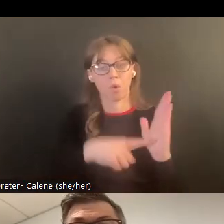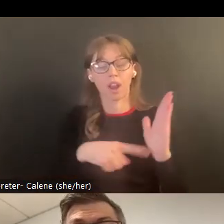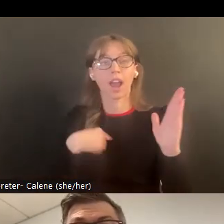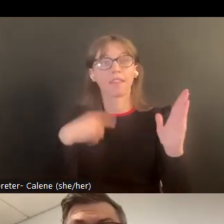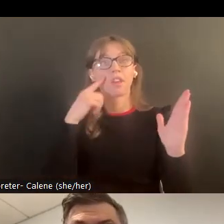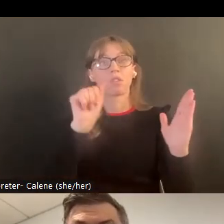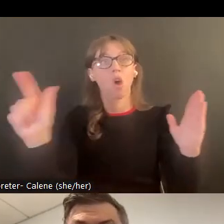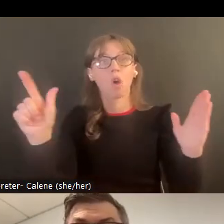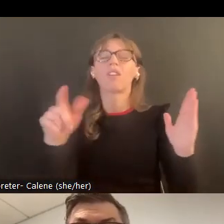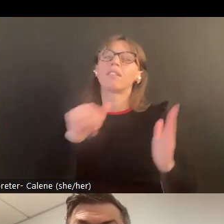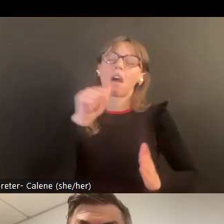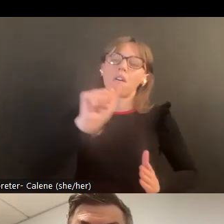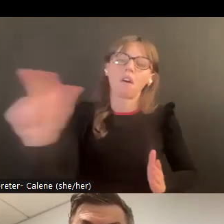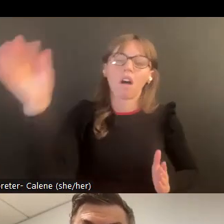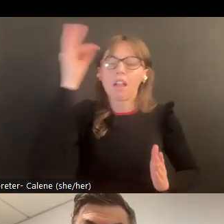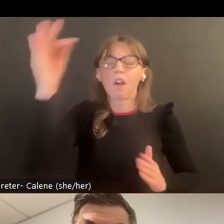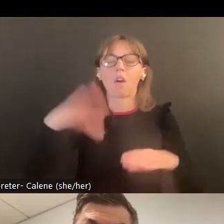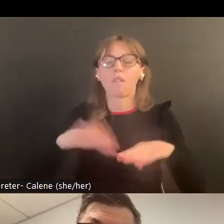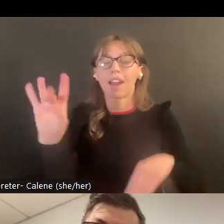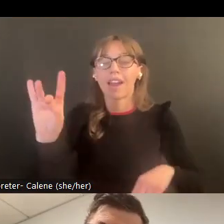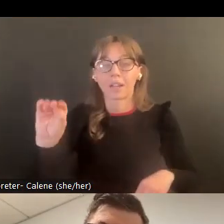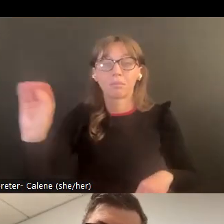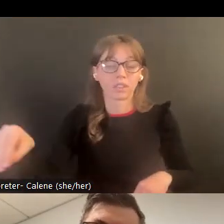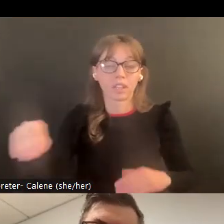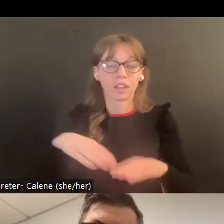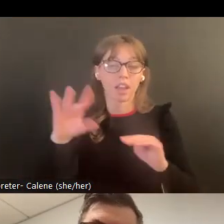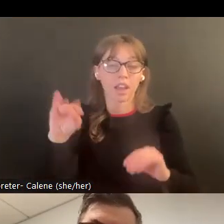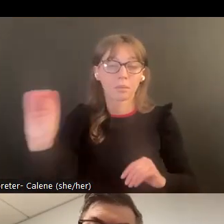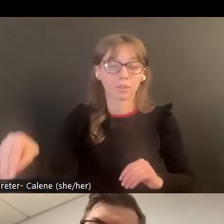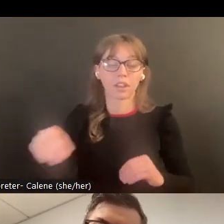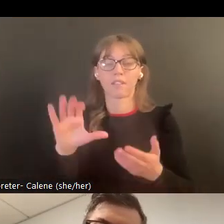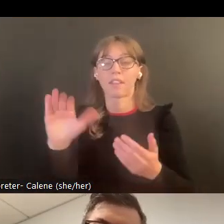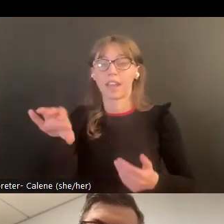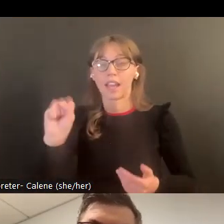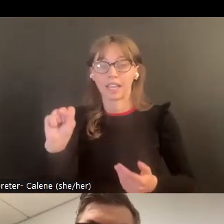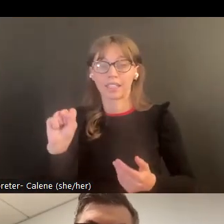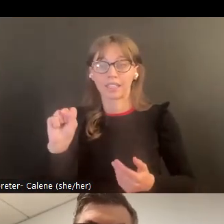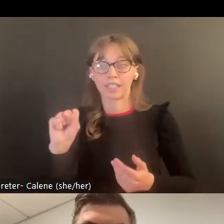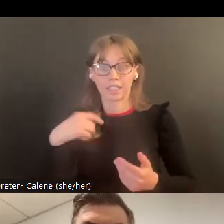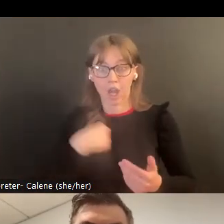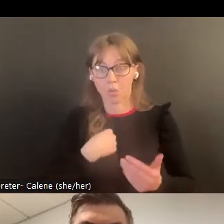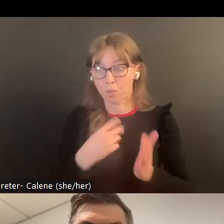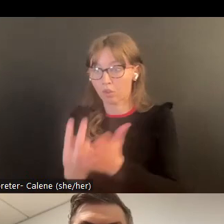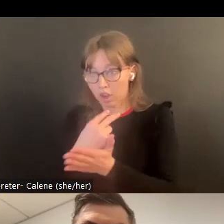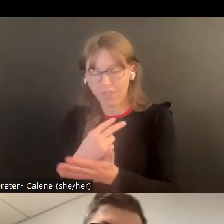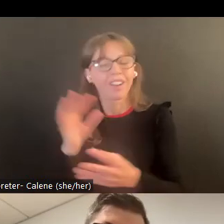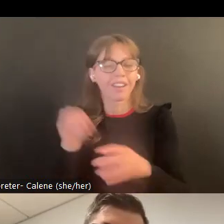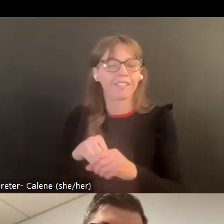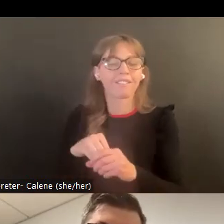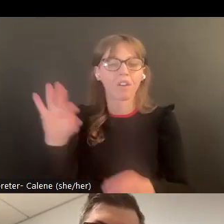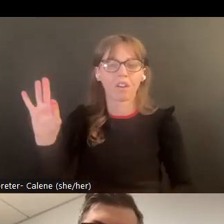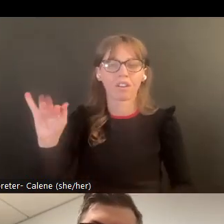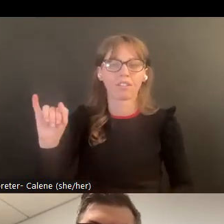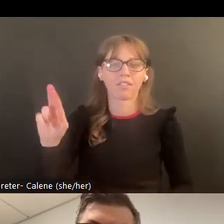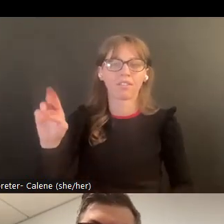mirando el reporte no quizá no todo pero la mayoría de todo 80% de los